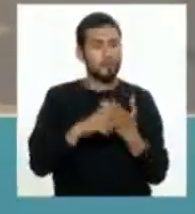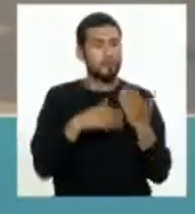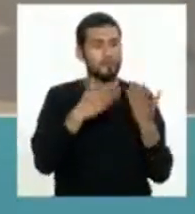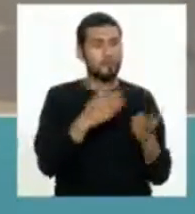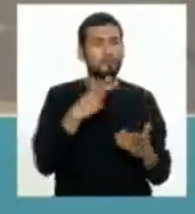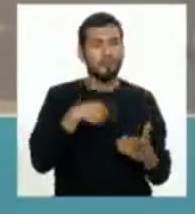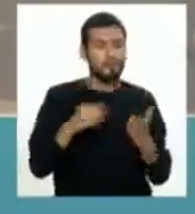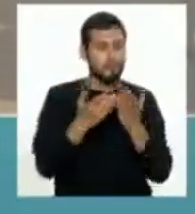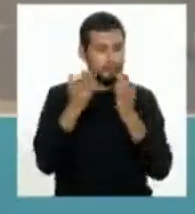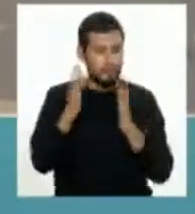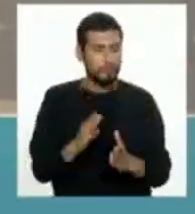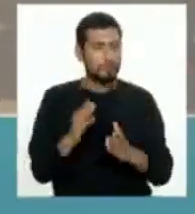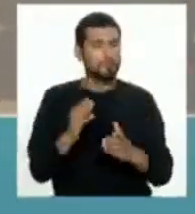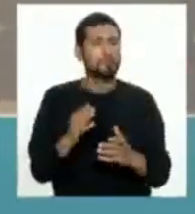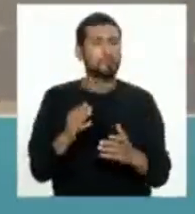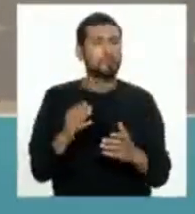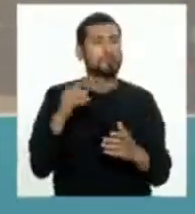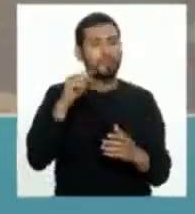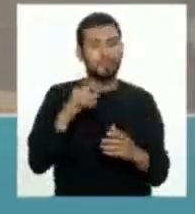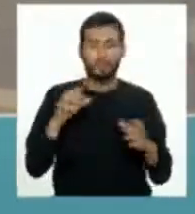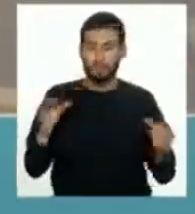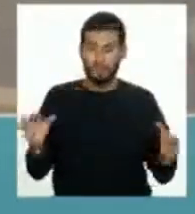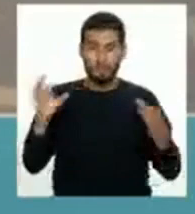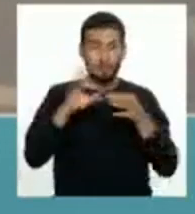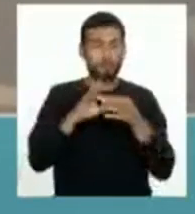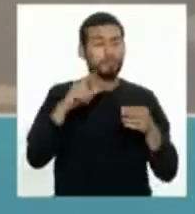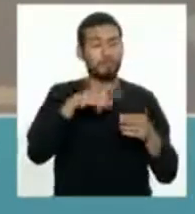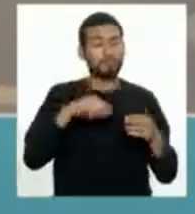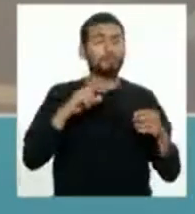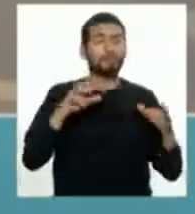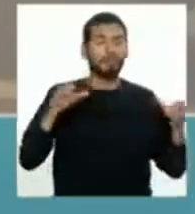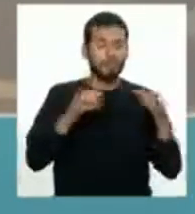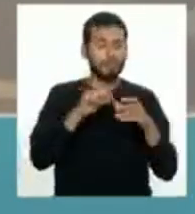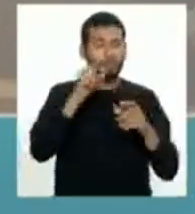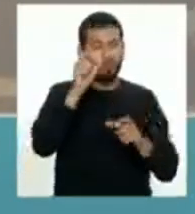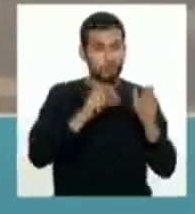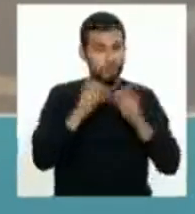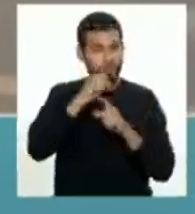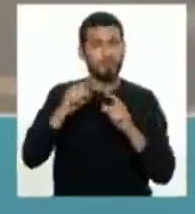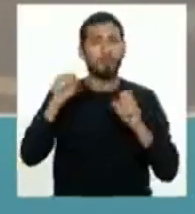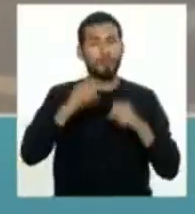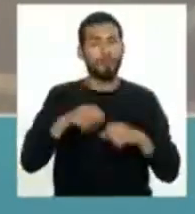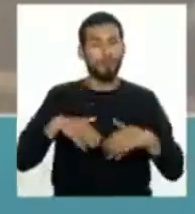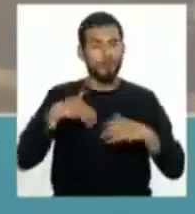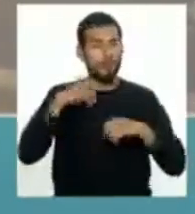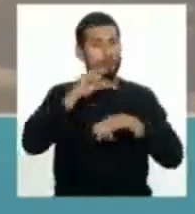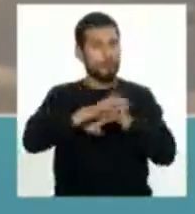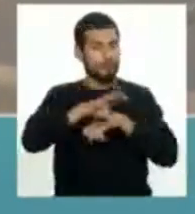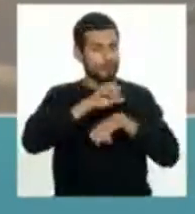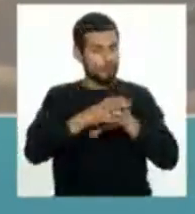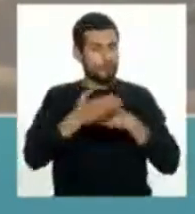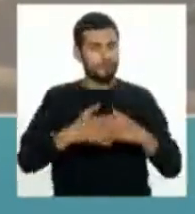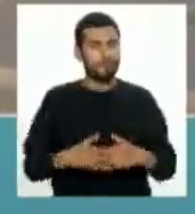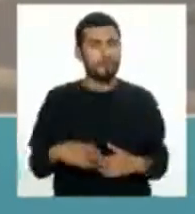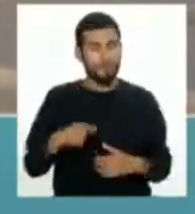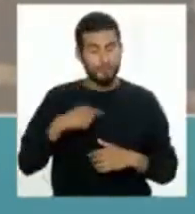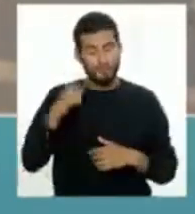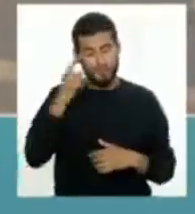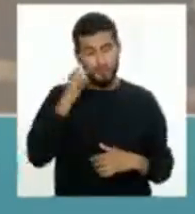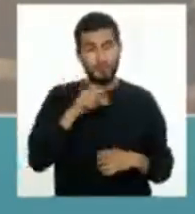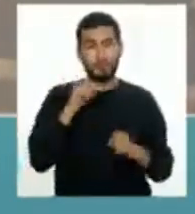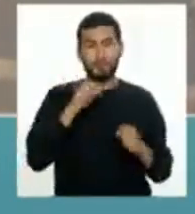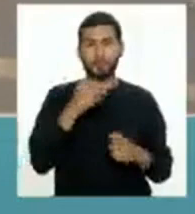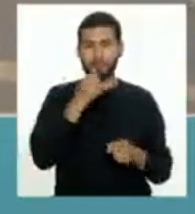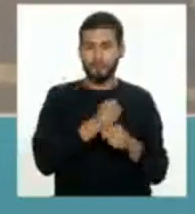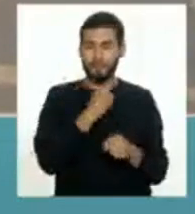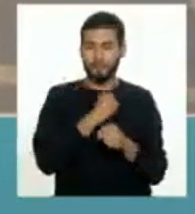estudiantes con la sociedad y ahí se crean también estas recomendaciones. Yo creo que ahí también tenemos